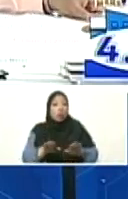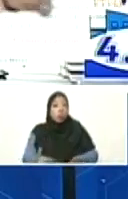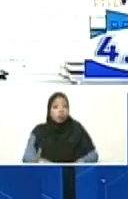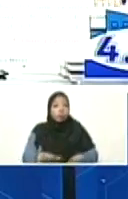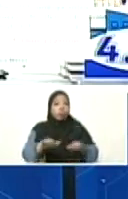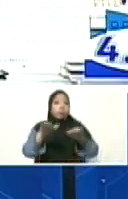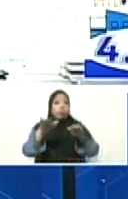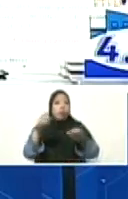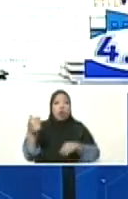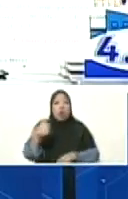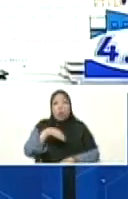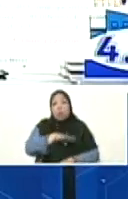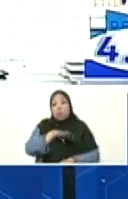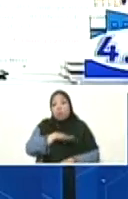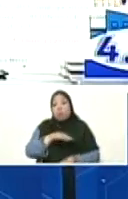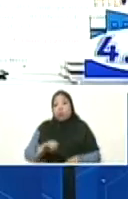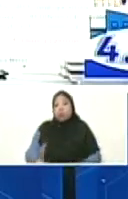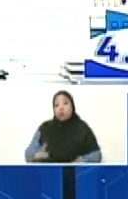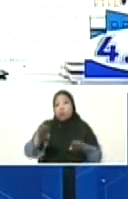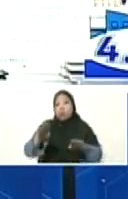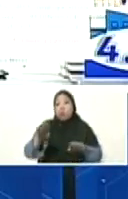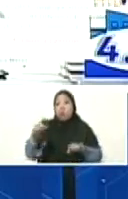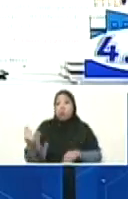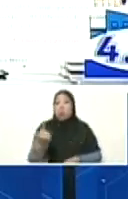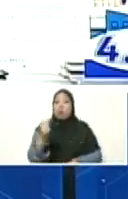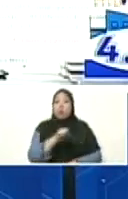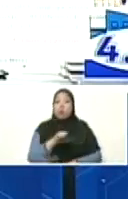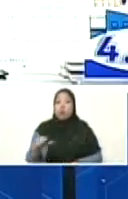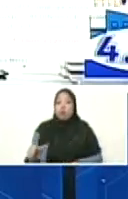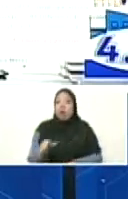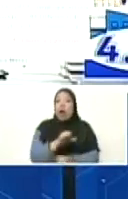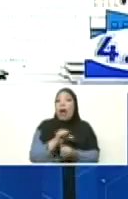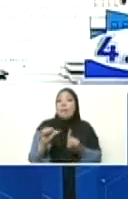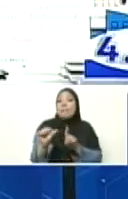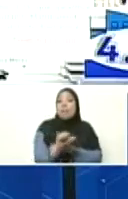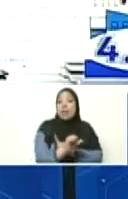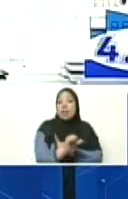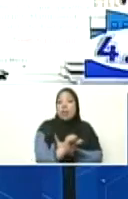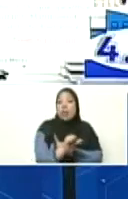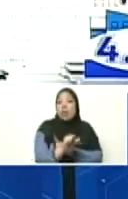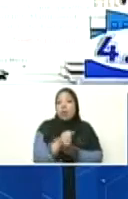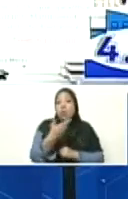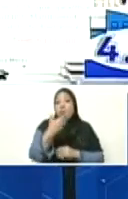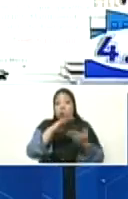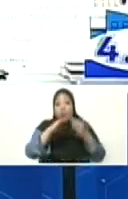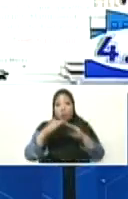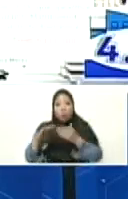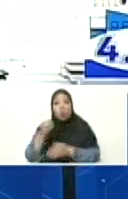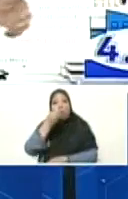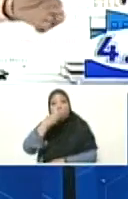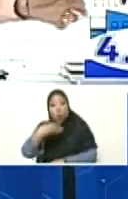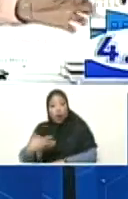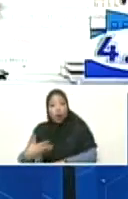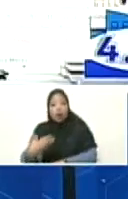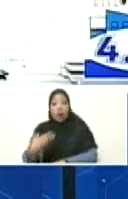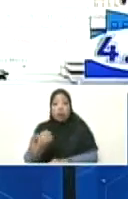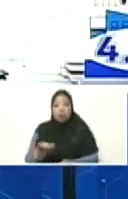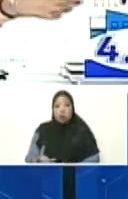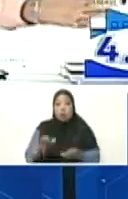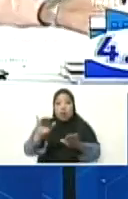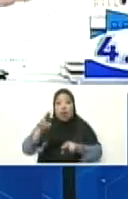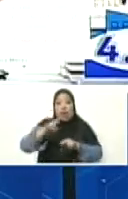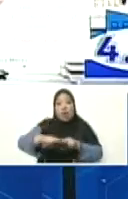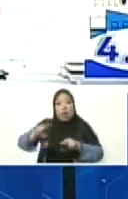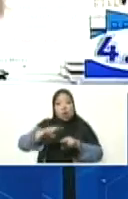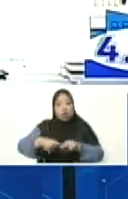¿Ah? ¿Qué quieres tú? ¿Que se críen en un buen clima? ¿En una buena comunidad? ¿O que se críen en medio de